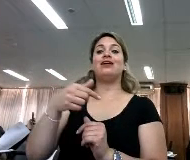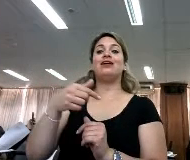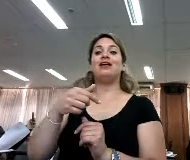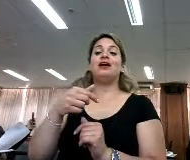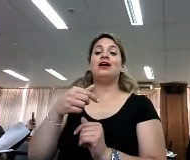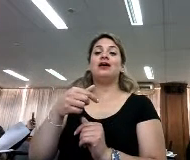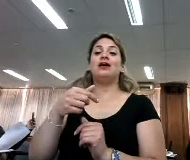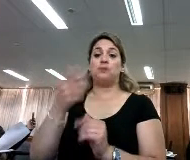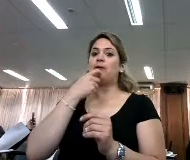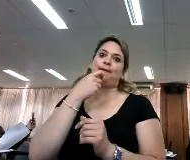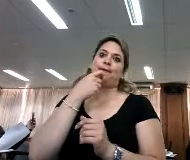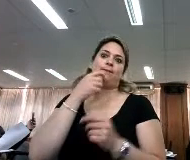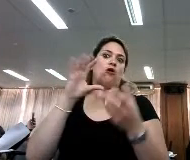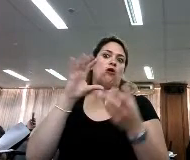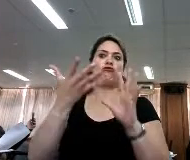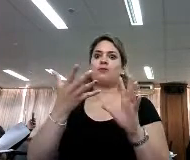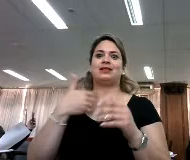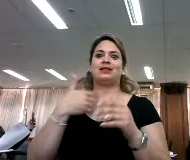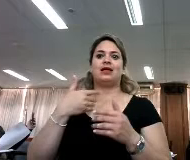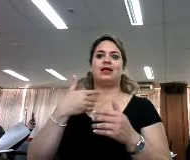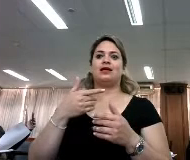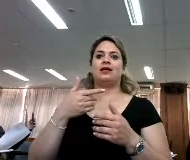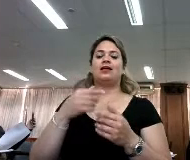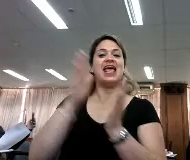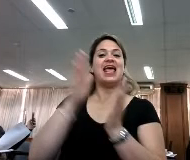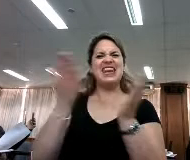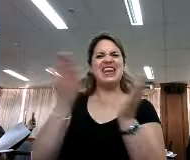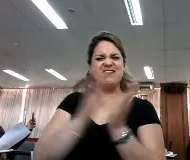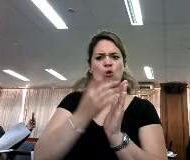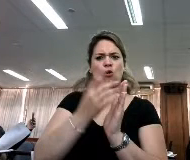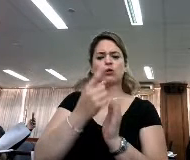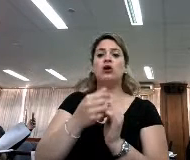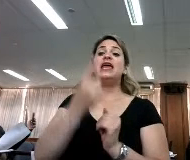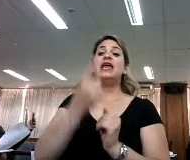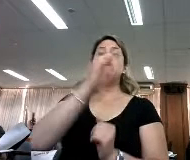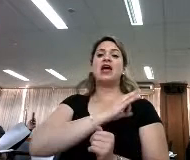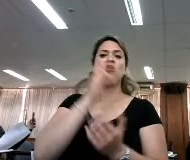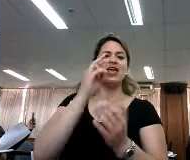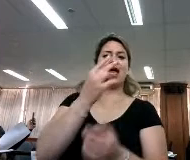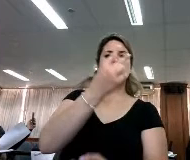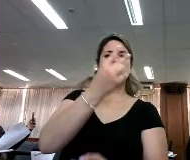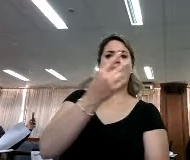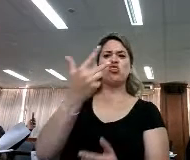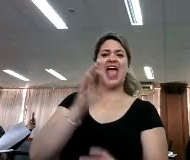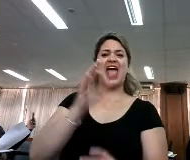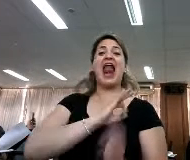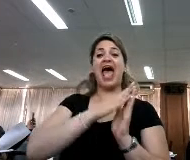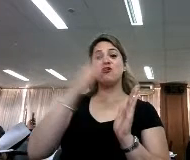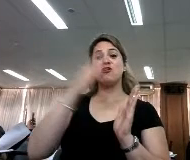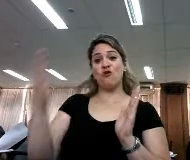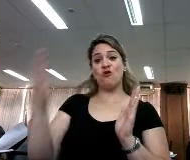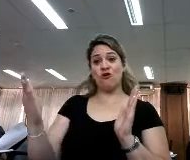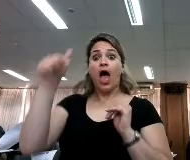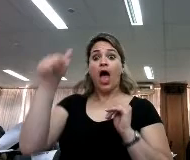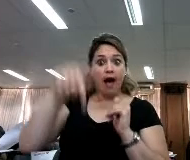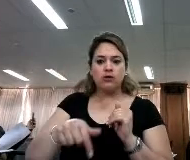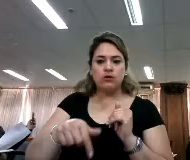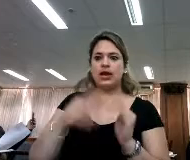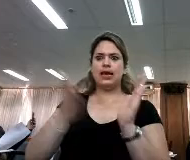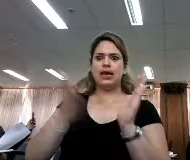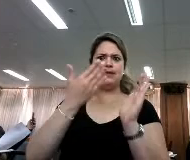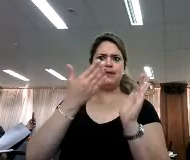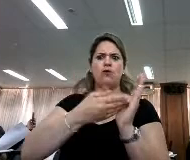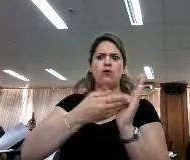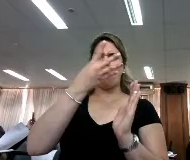entendidos en este formato tradicional de lectura, de leer un libro o dos libros o tres libros, ahora están leyendo hasta 50, 40, 60